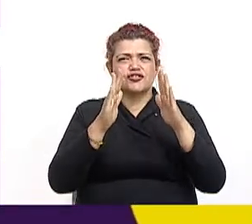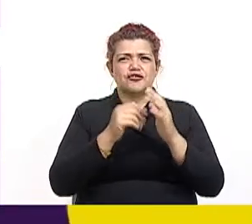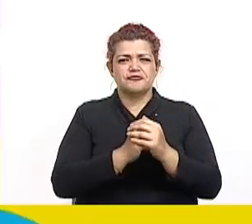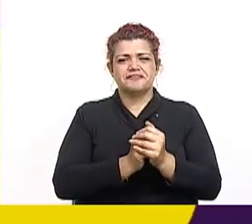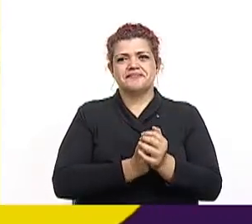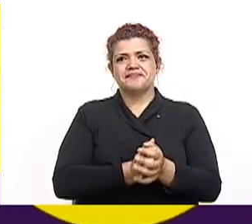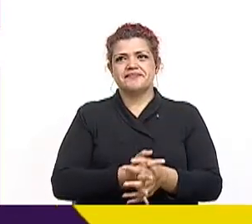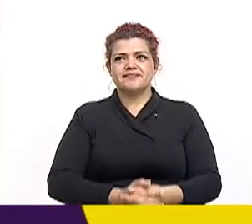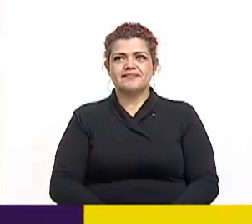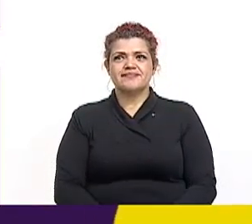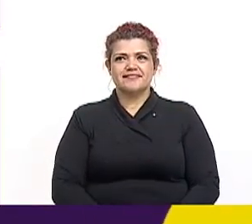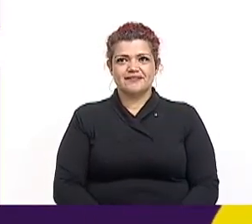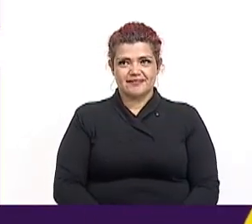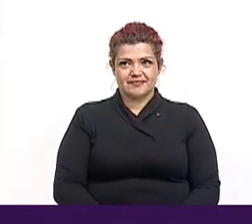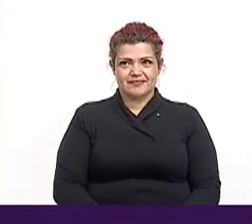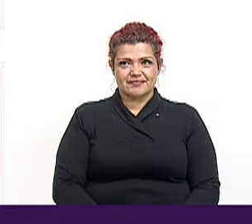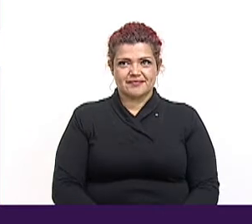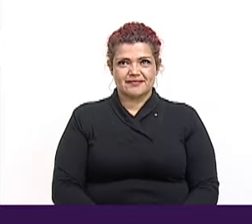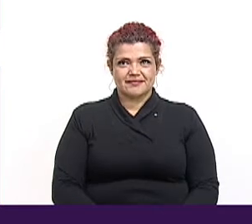por favor.